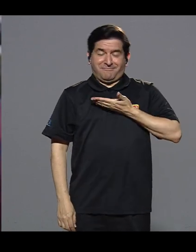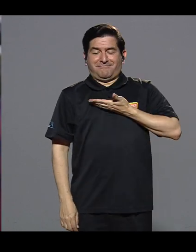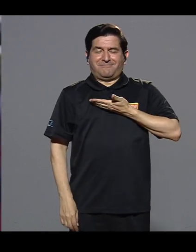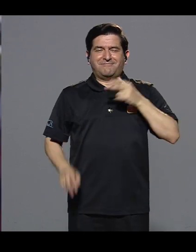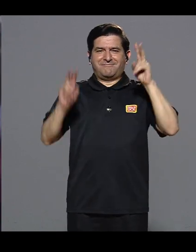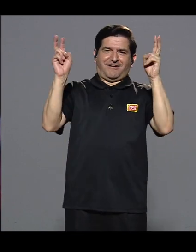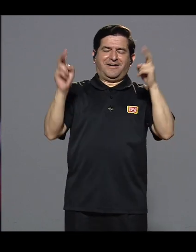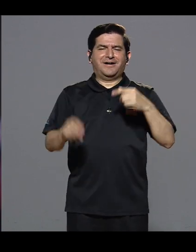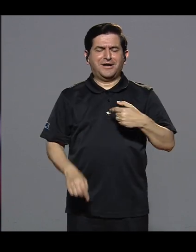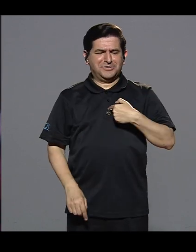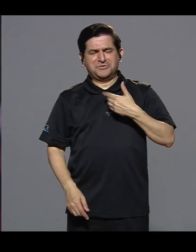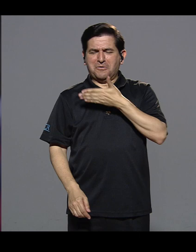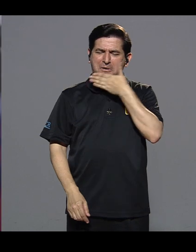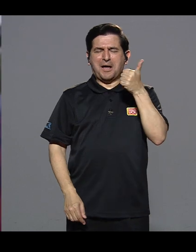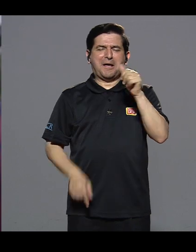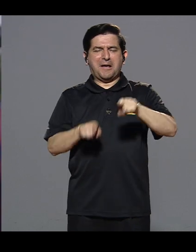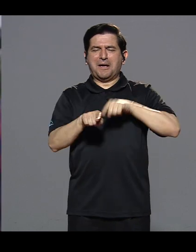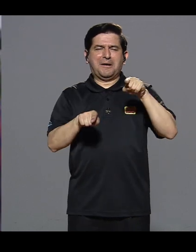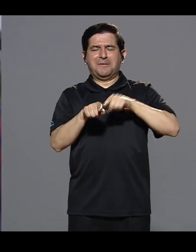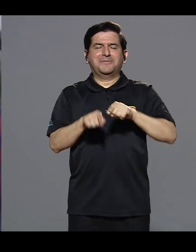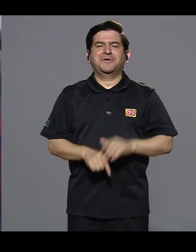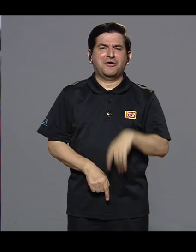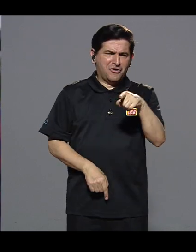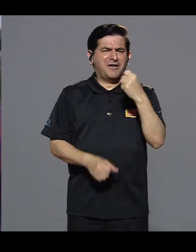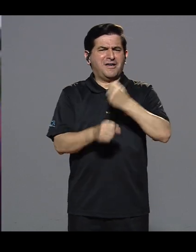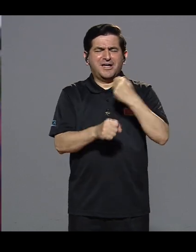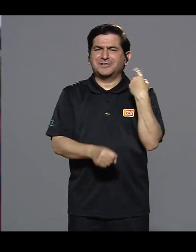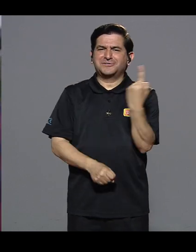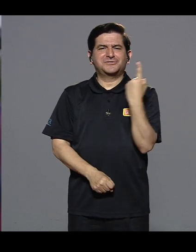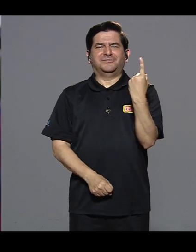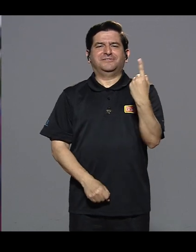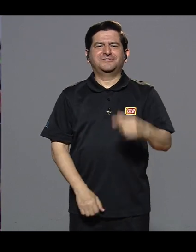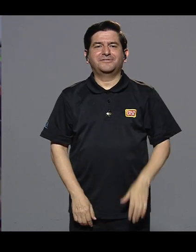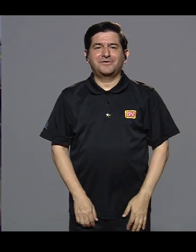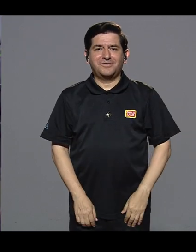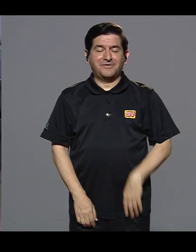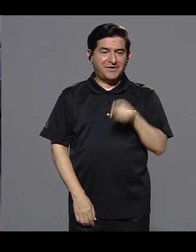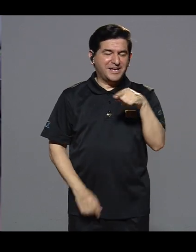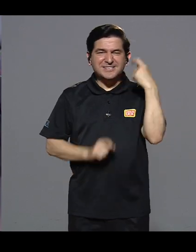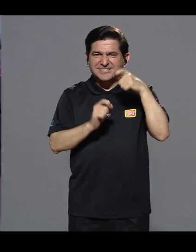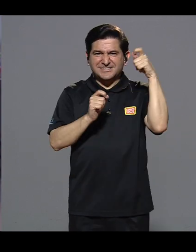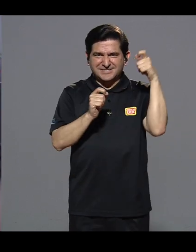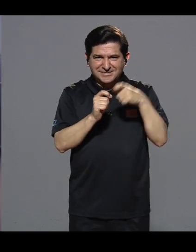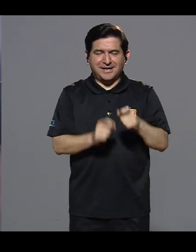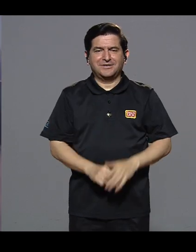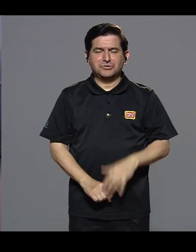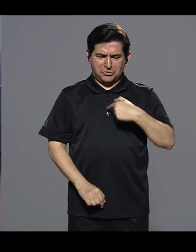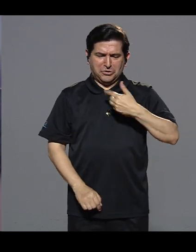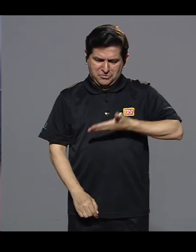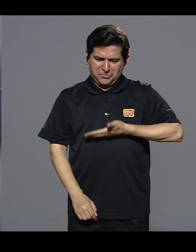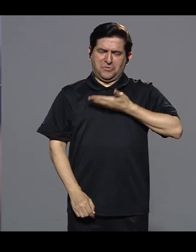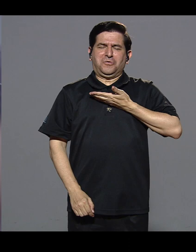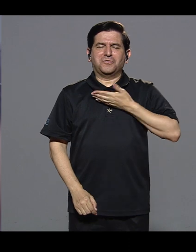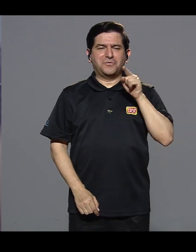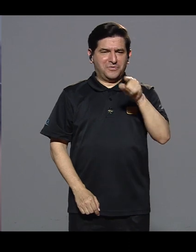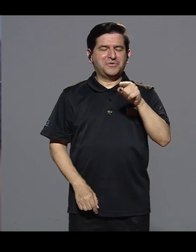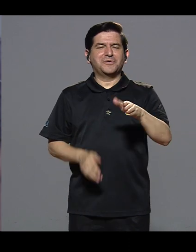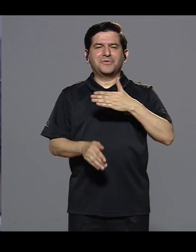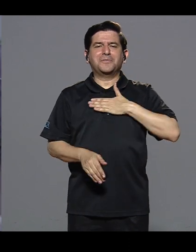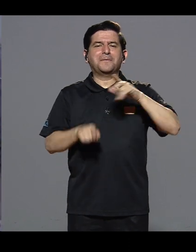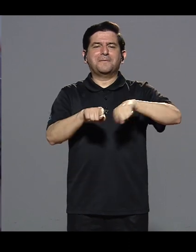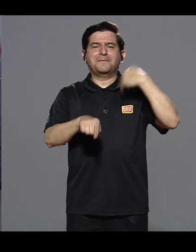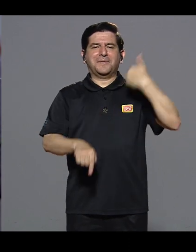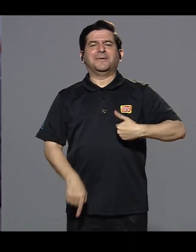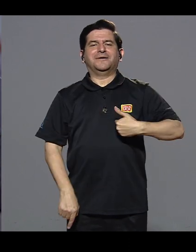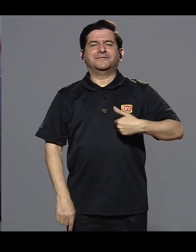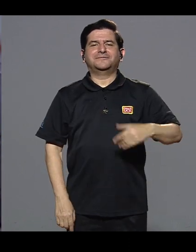Y realmente uno trabaja con lo que tiene, yo tengo el mejor hermano. Eso es esfuerzo, nada más. Eso está en la mente. Por eso